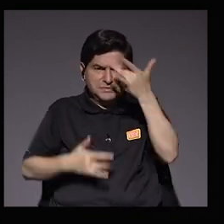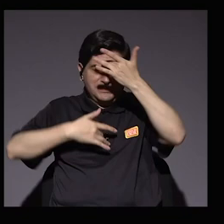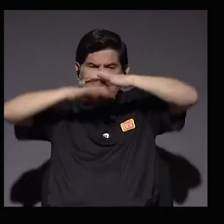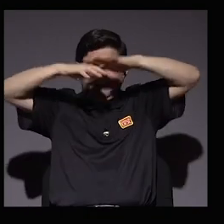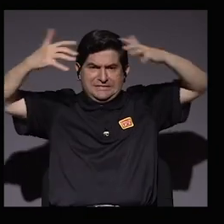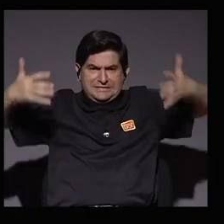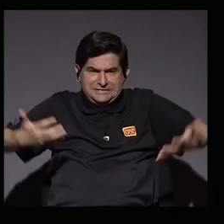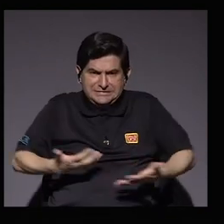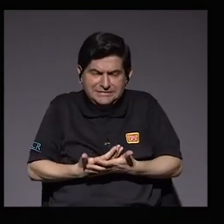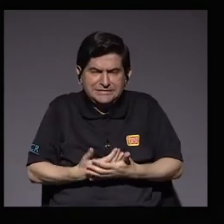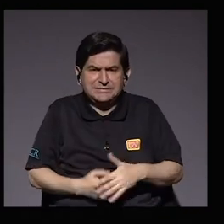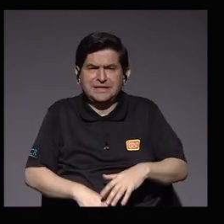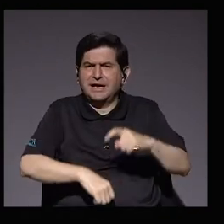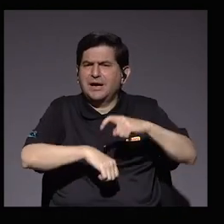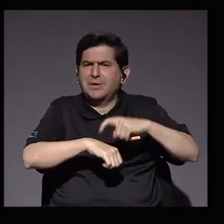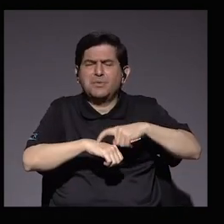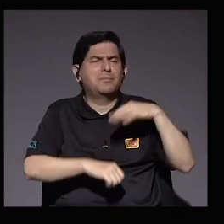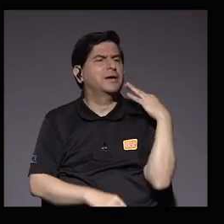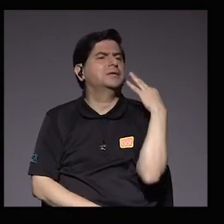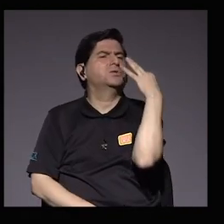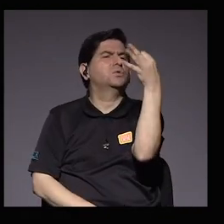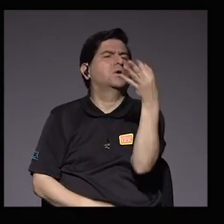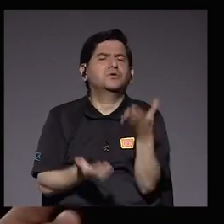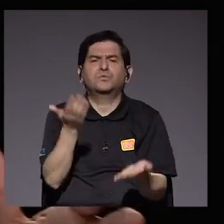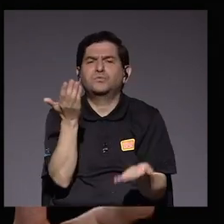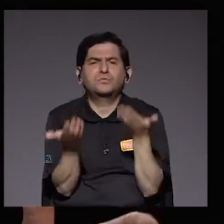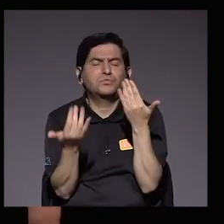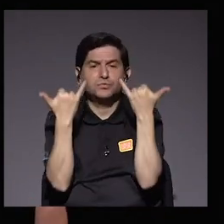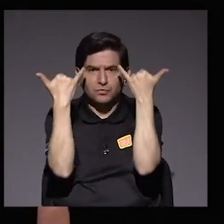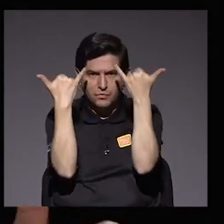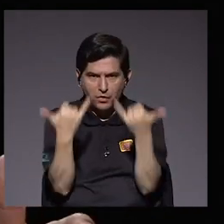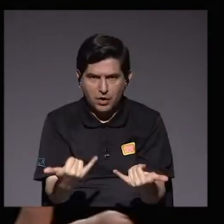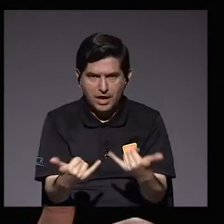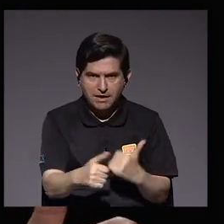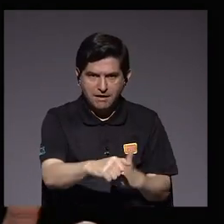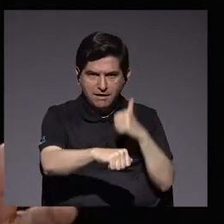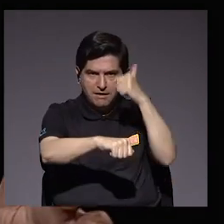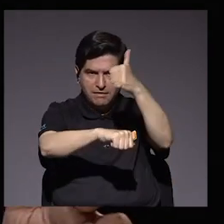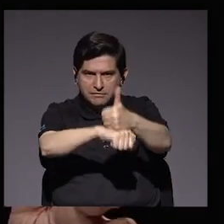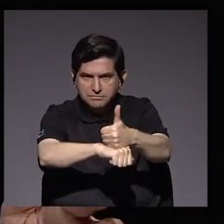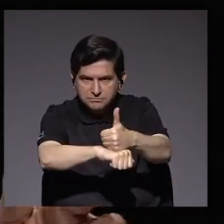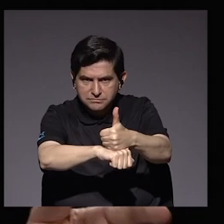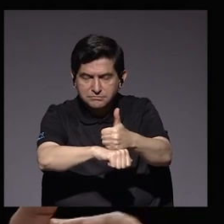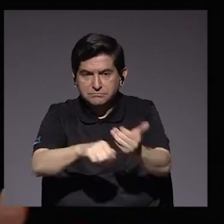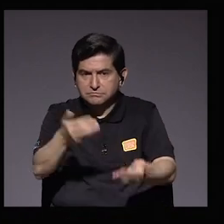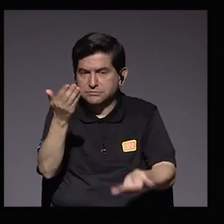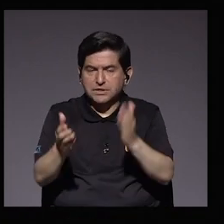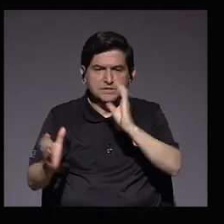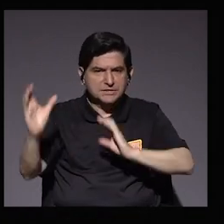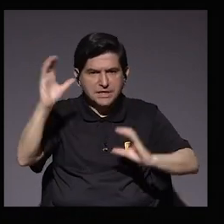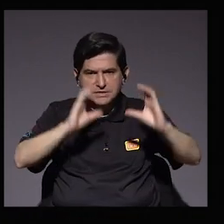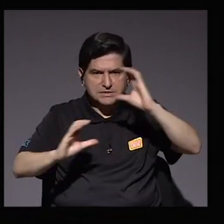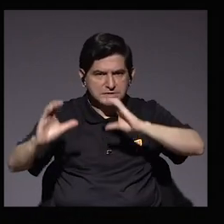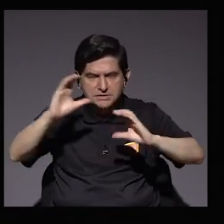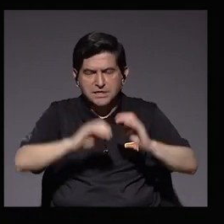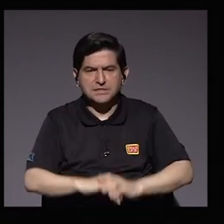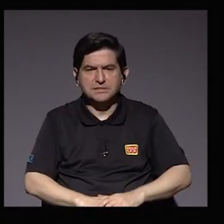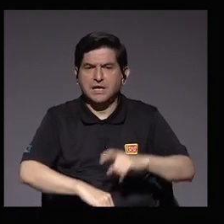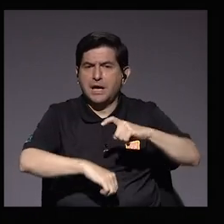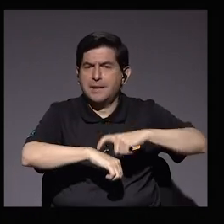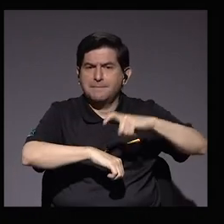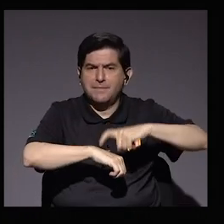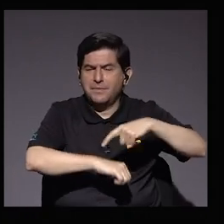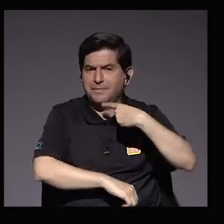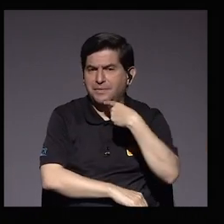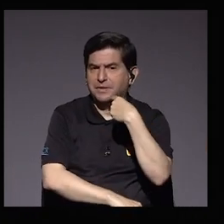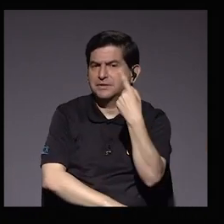pandemia, ¿existe algún momento a largo plazo que ya haya establecido, se haya establecido científicamente como un